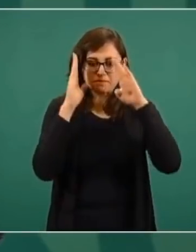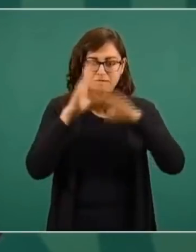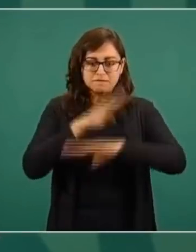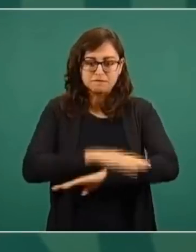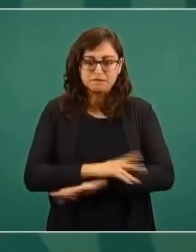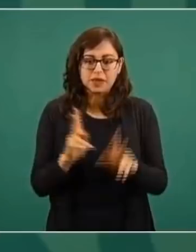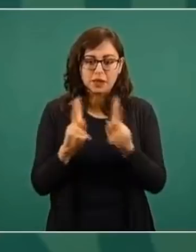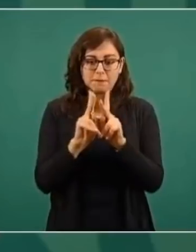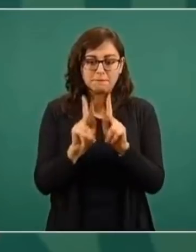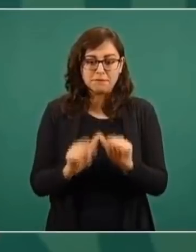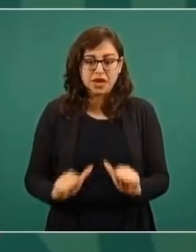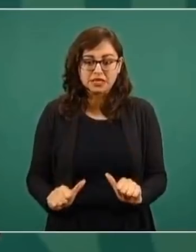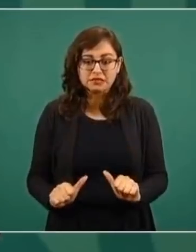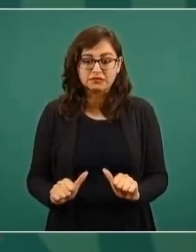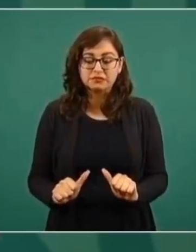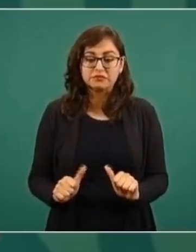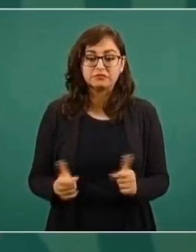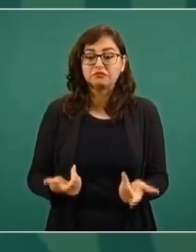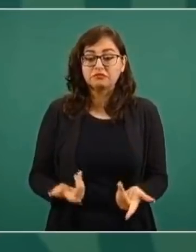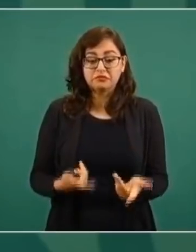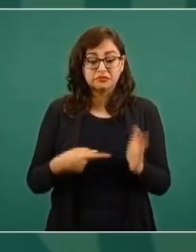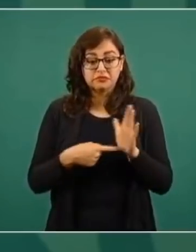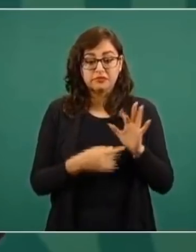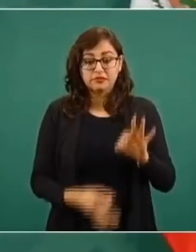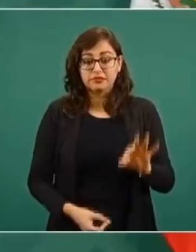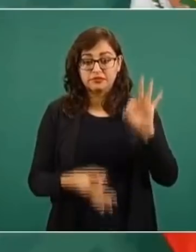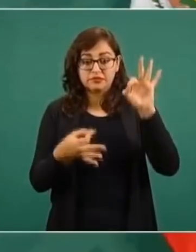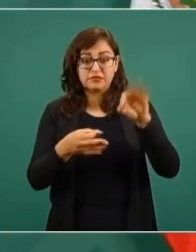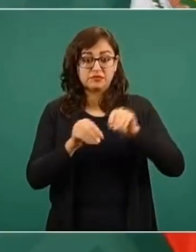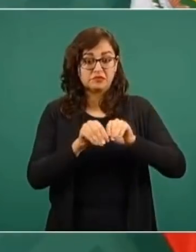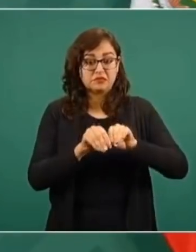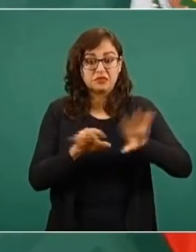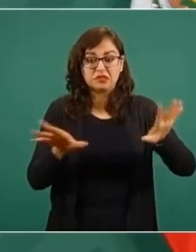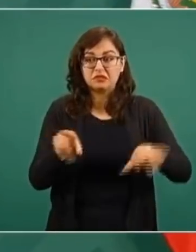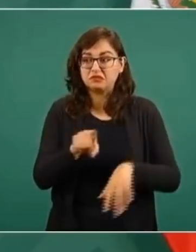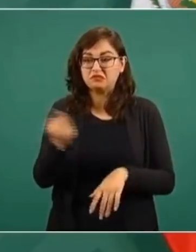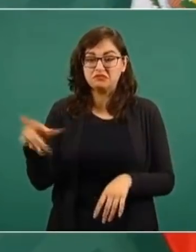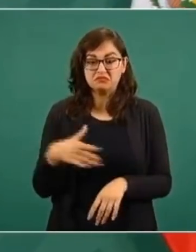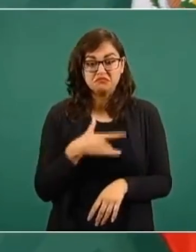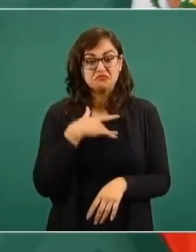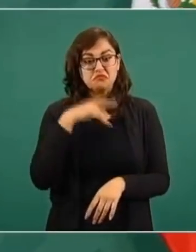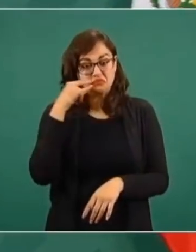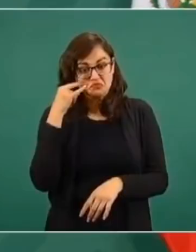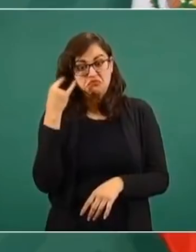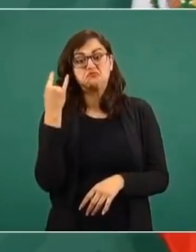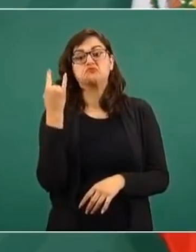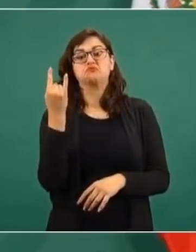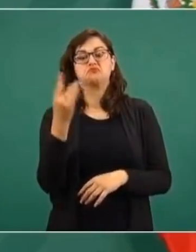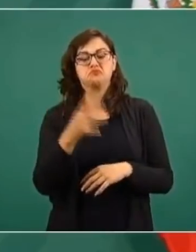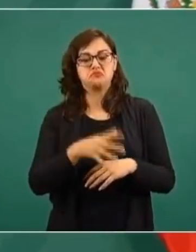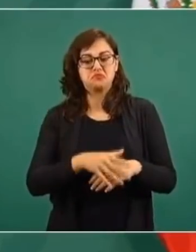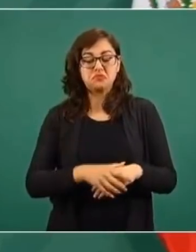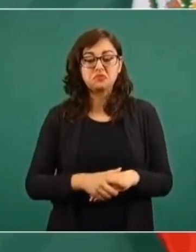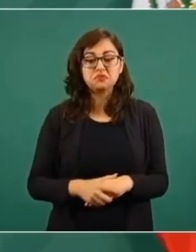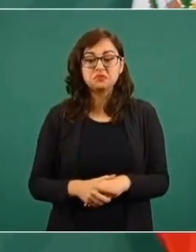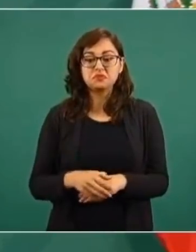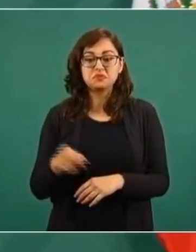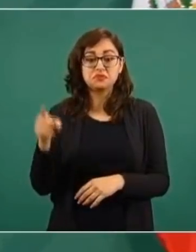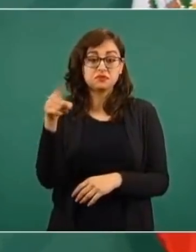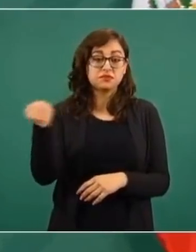ofendidos y con altanería mandaron a sus voceros a